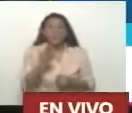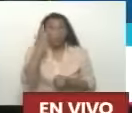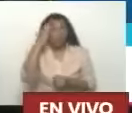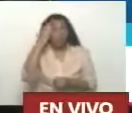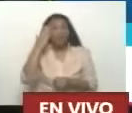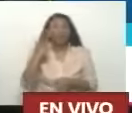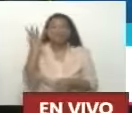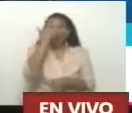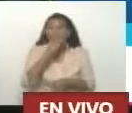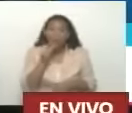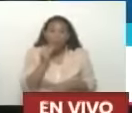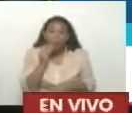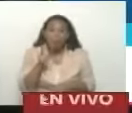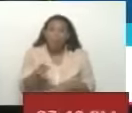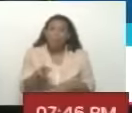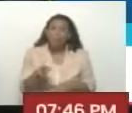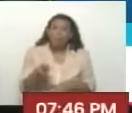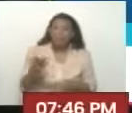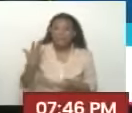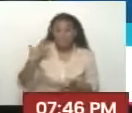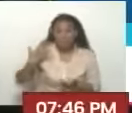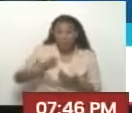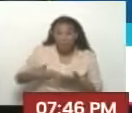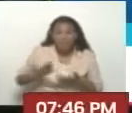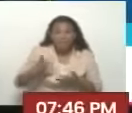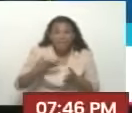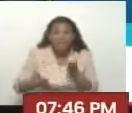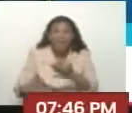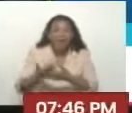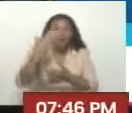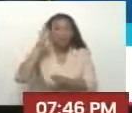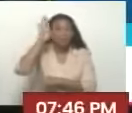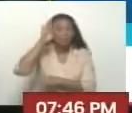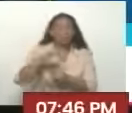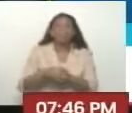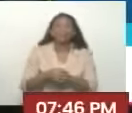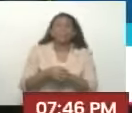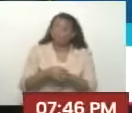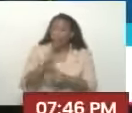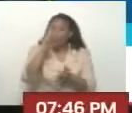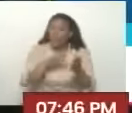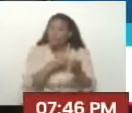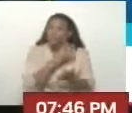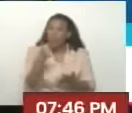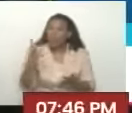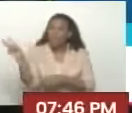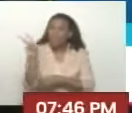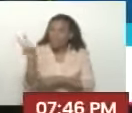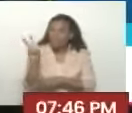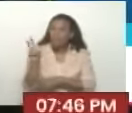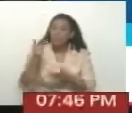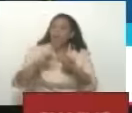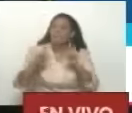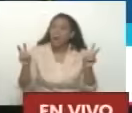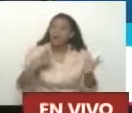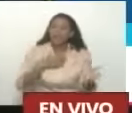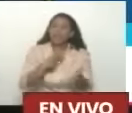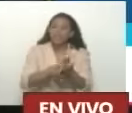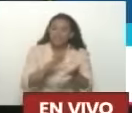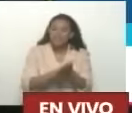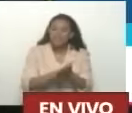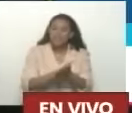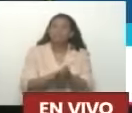nacer Venezuela En este camino De elecciones 2024 Venezuela estará en paz Con